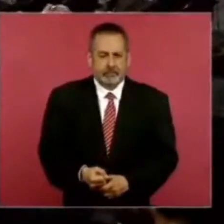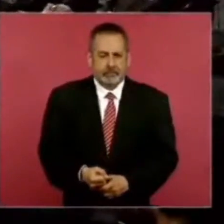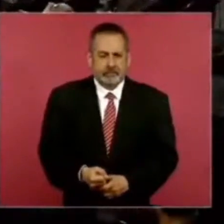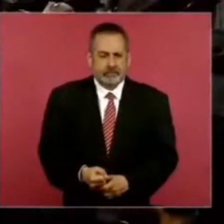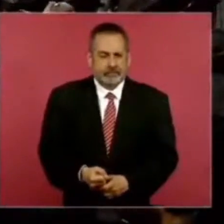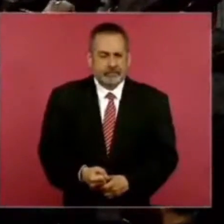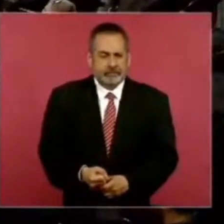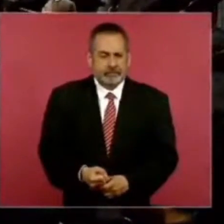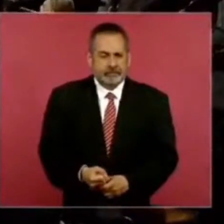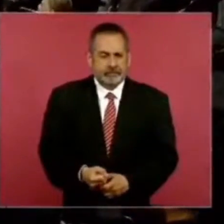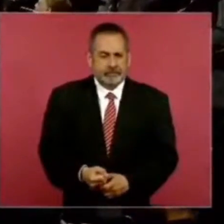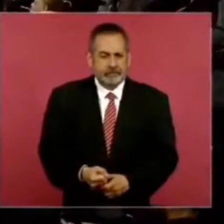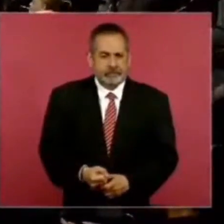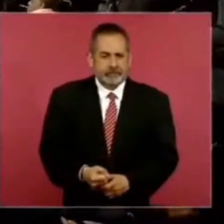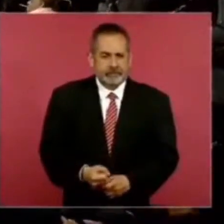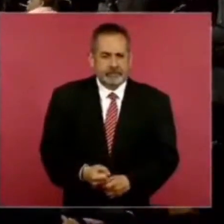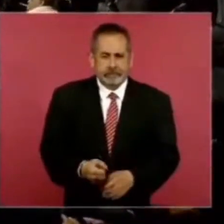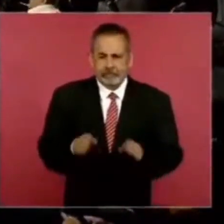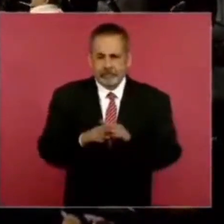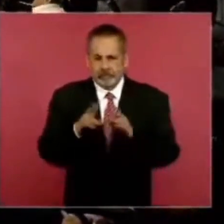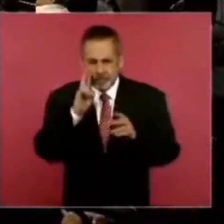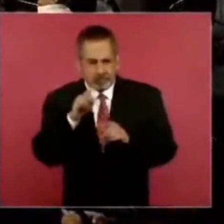estos servidores públicos?